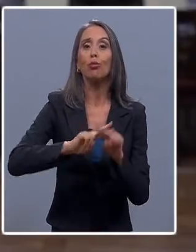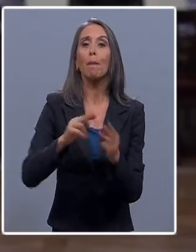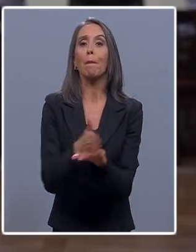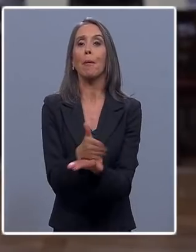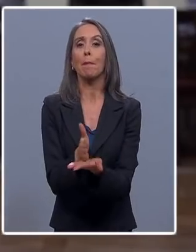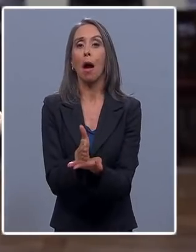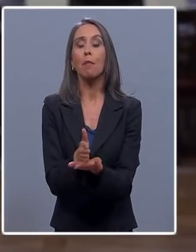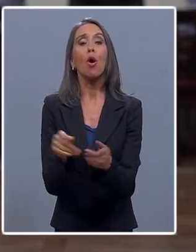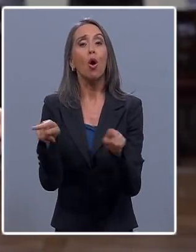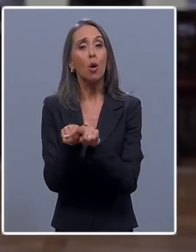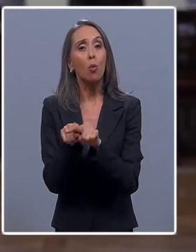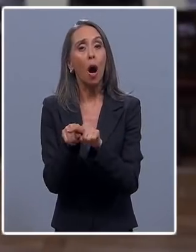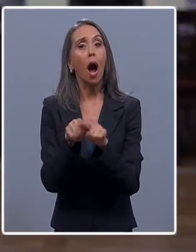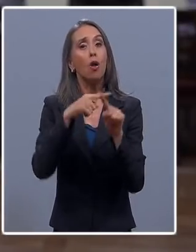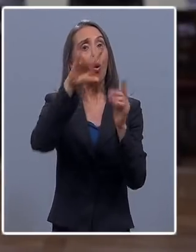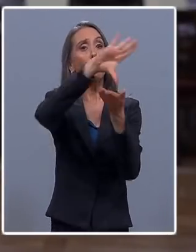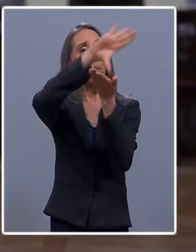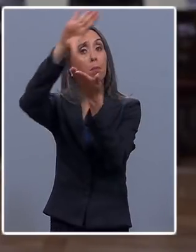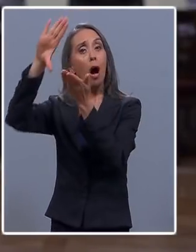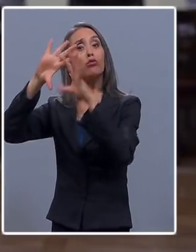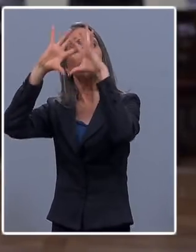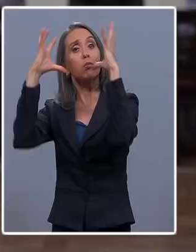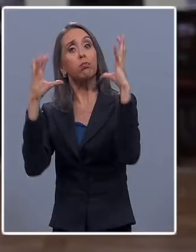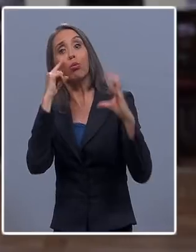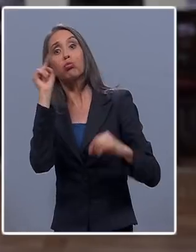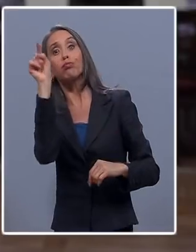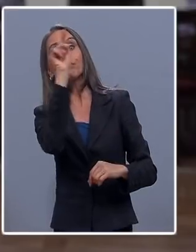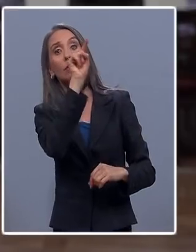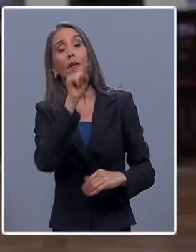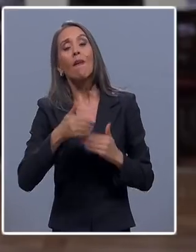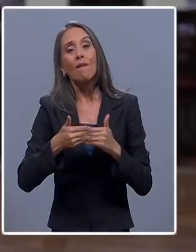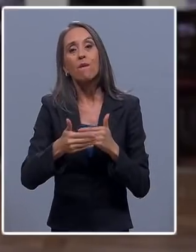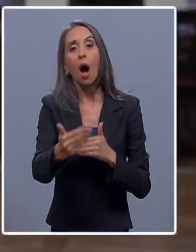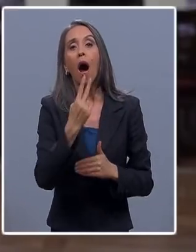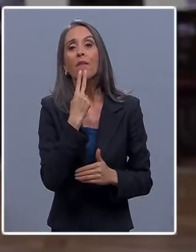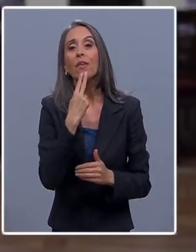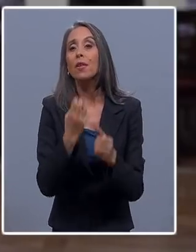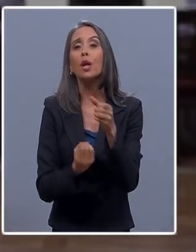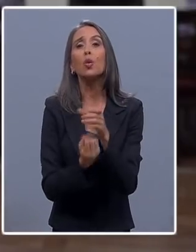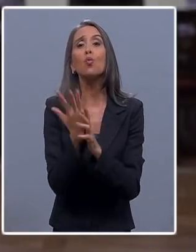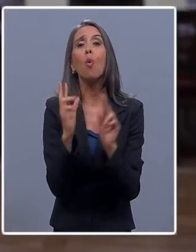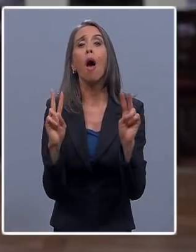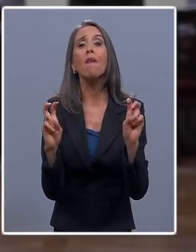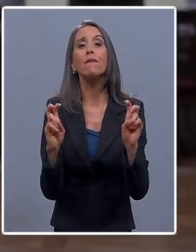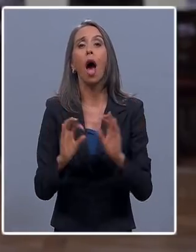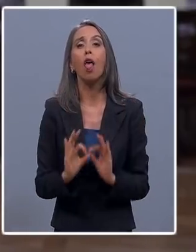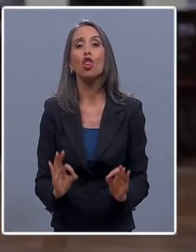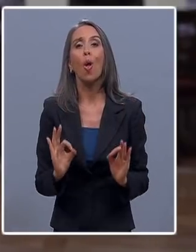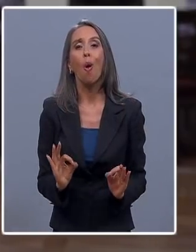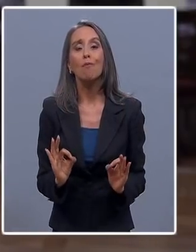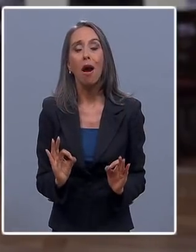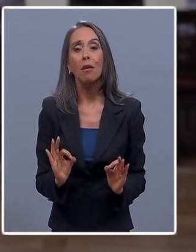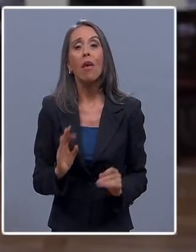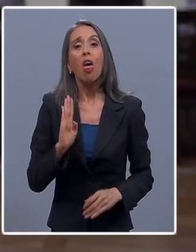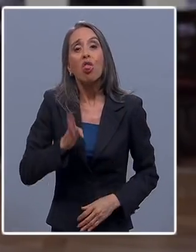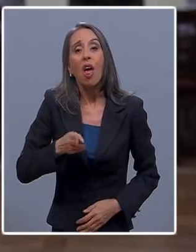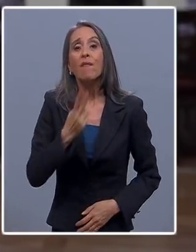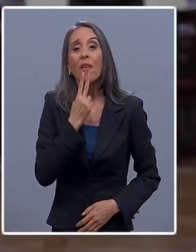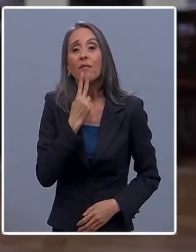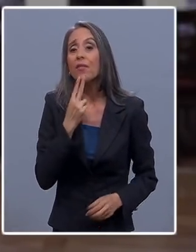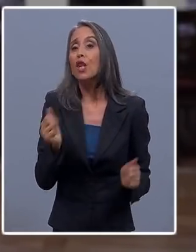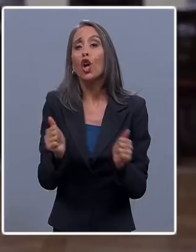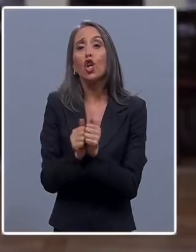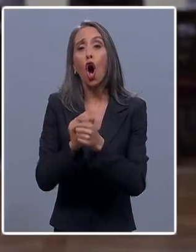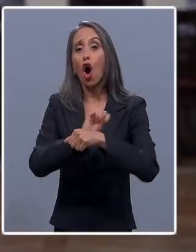al igual que muchos otros países en el mundo para vivir esta nueva normalidad en que deberemos vivir con el